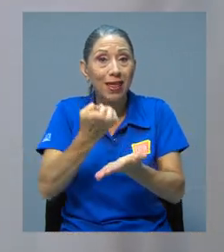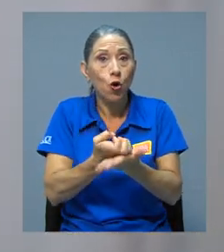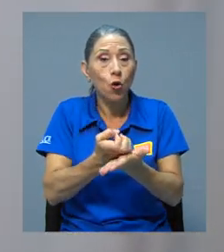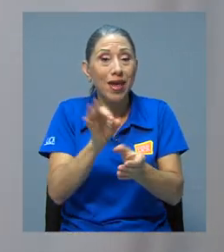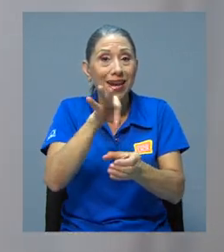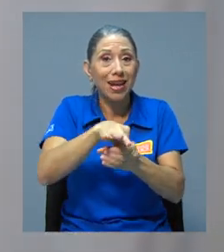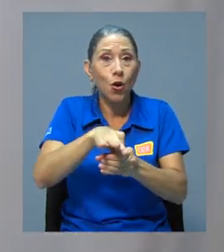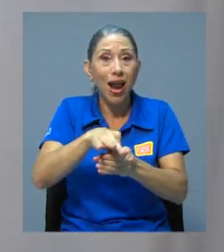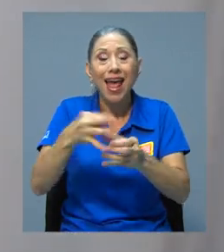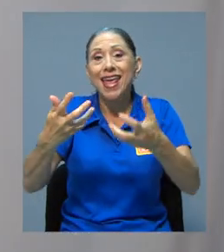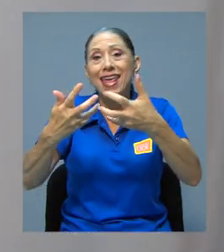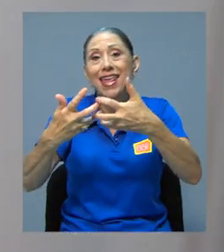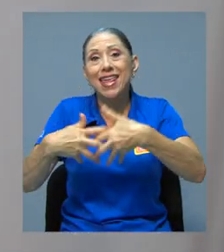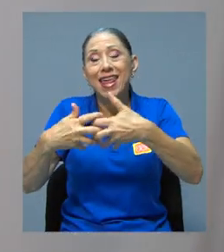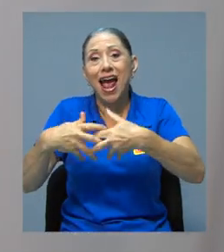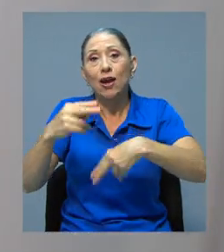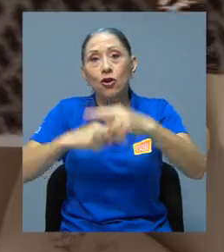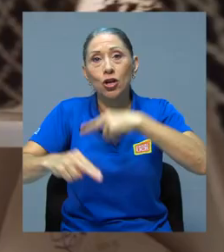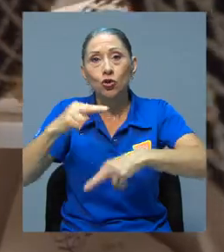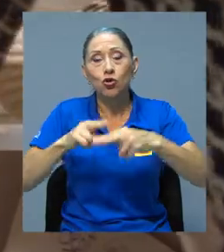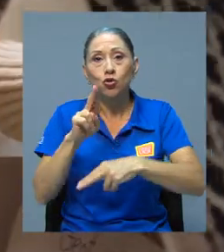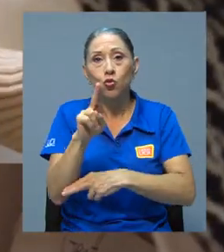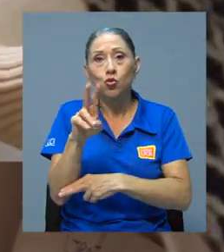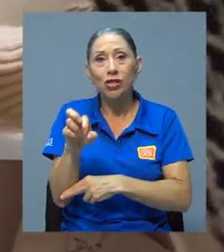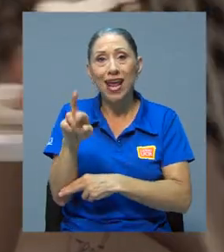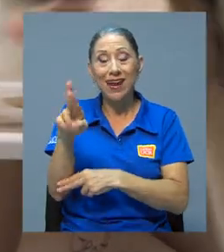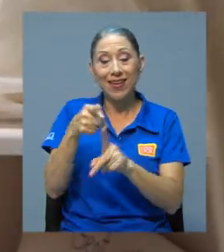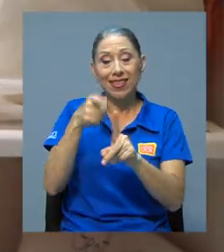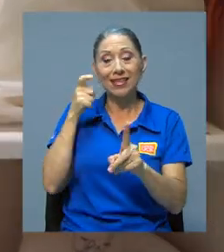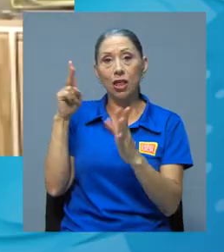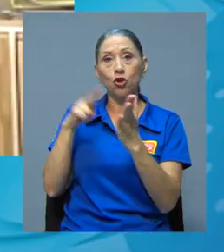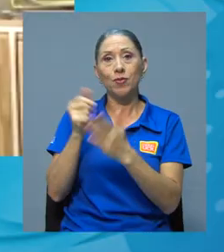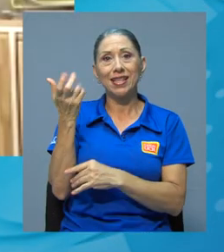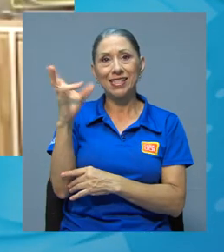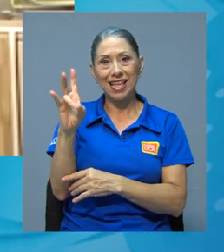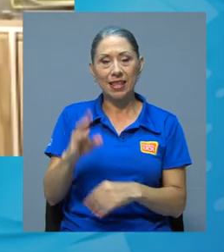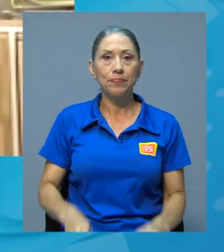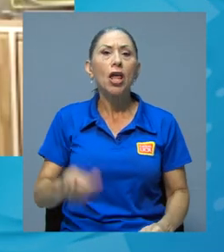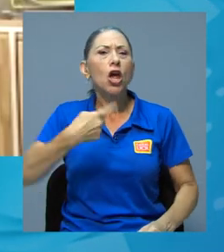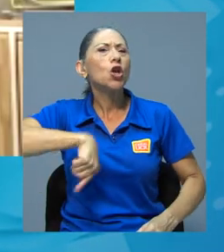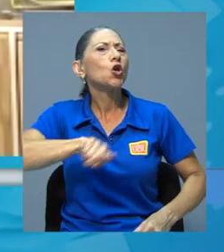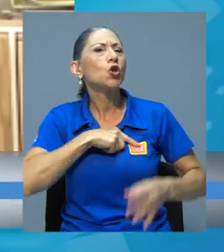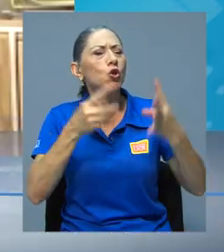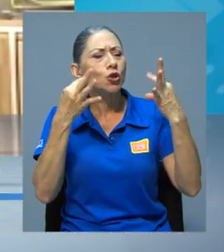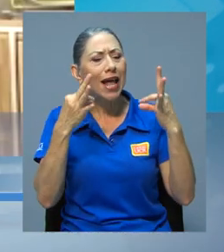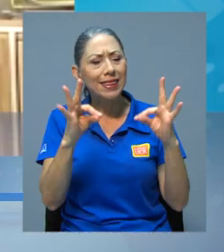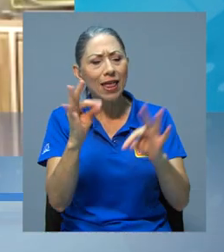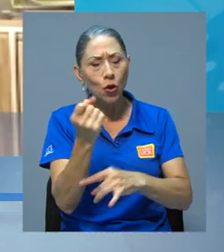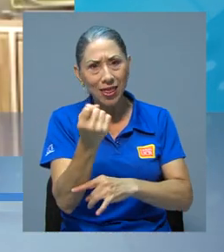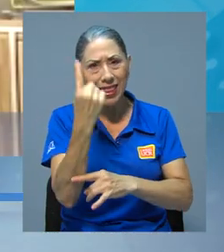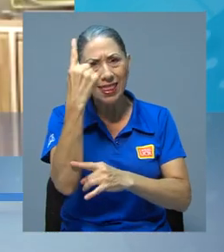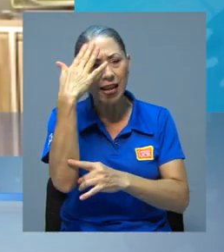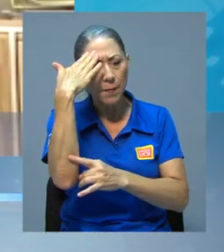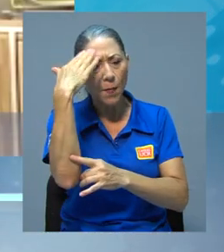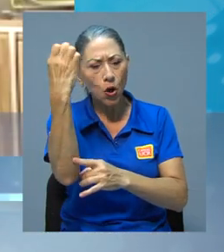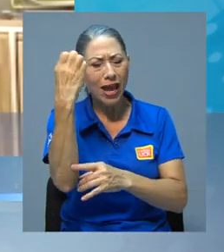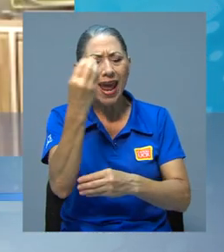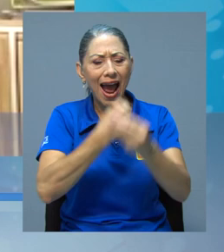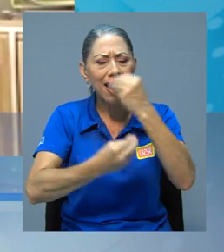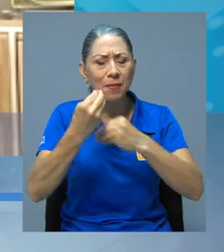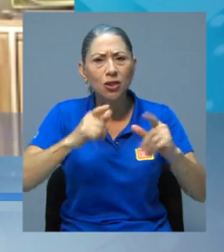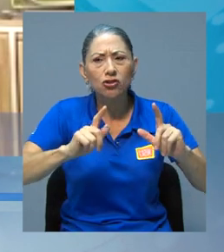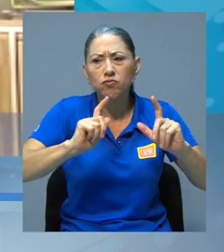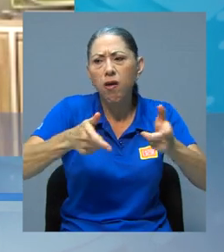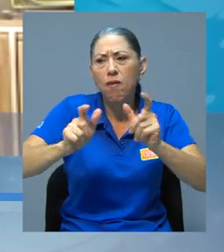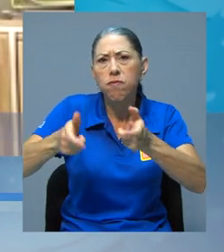Agronegocios de la UCR, que se ejecuta desde el 2017. Lo que estamos tratando de hacer es entender por qué es que se desperdician